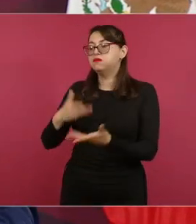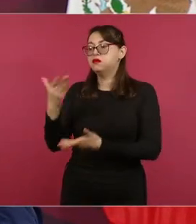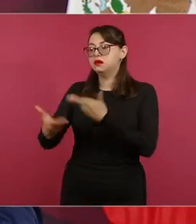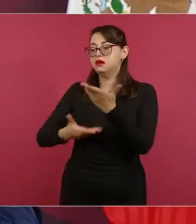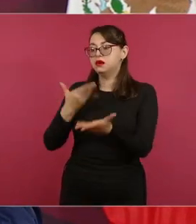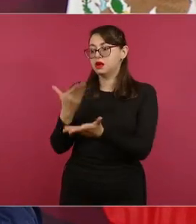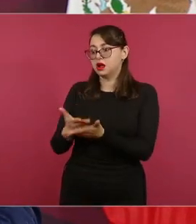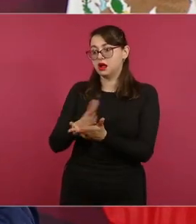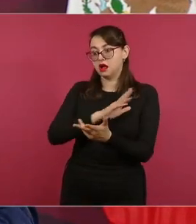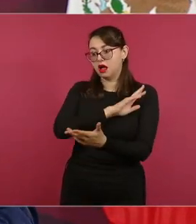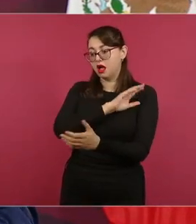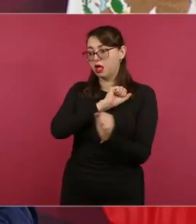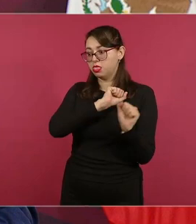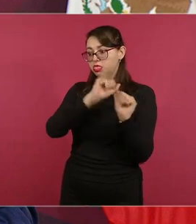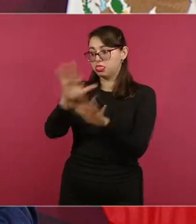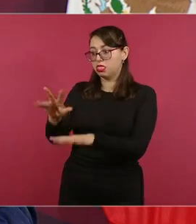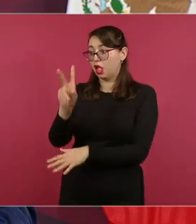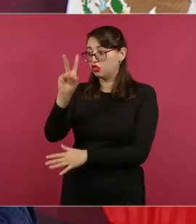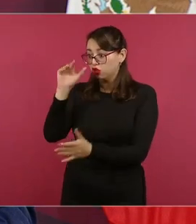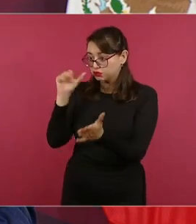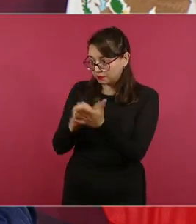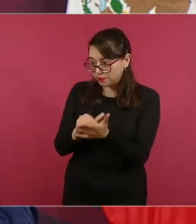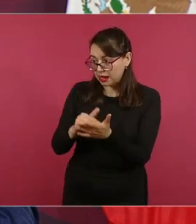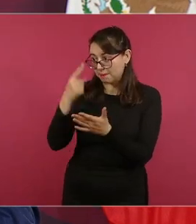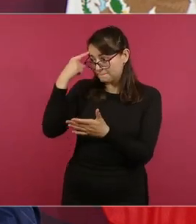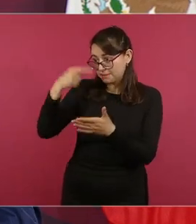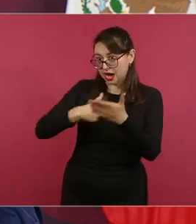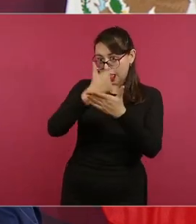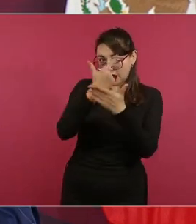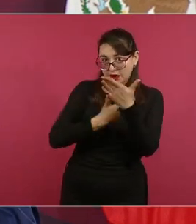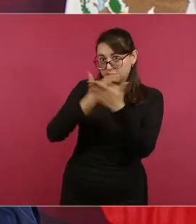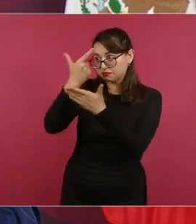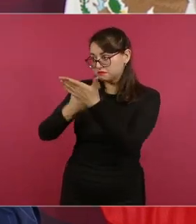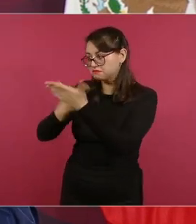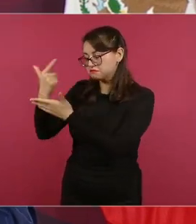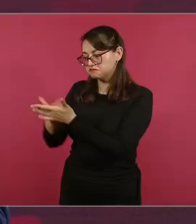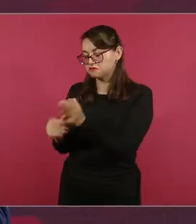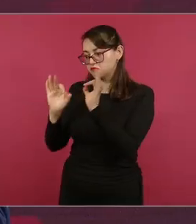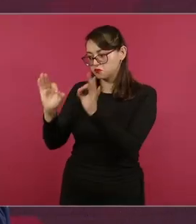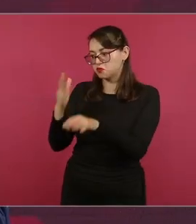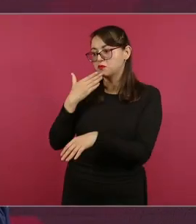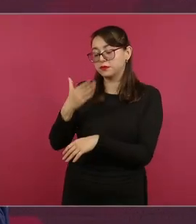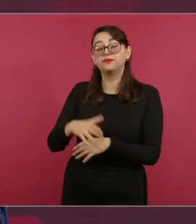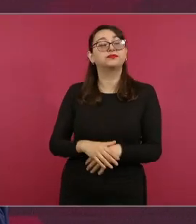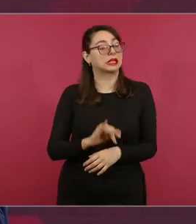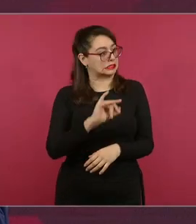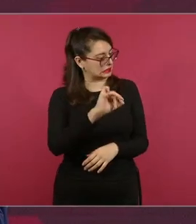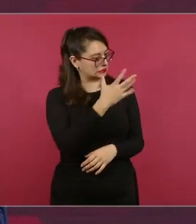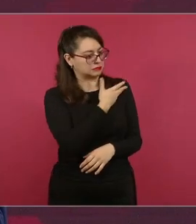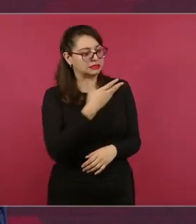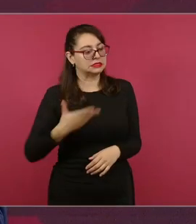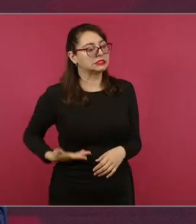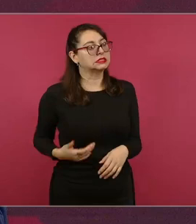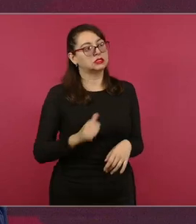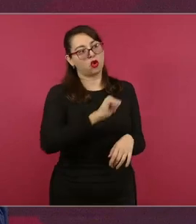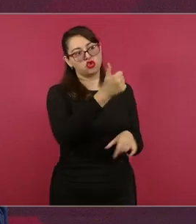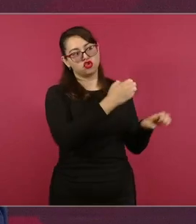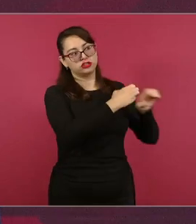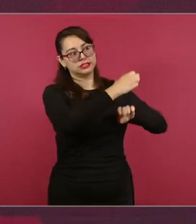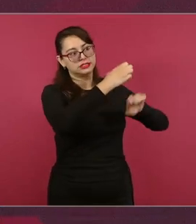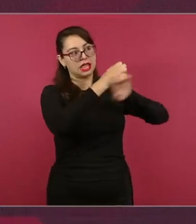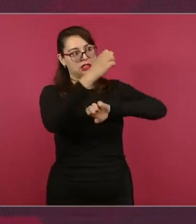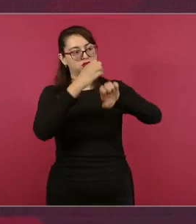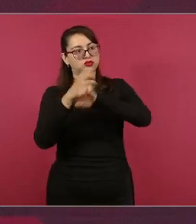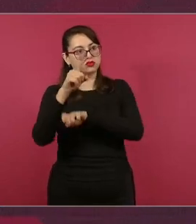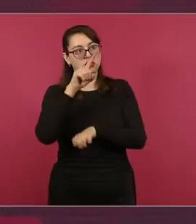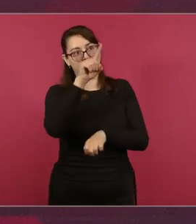están ayudando para seguir en las colonias. país a ayudar al pueblo de Acapulco. Sí,